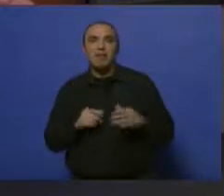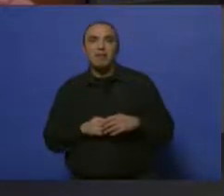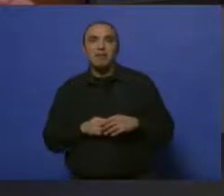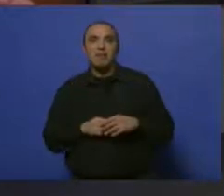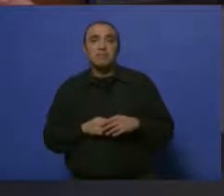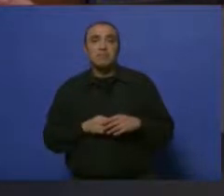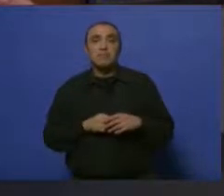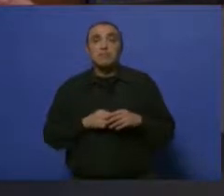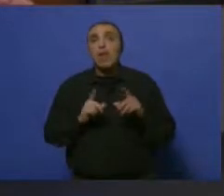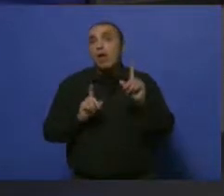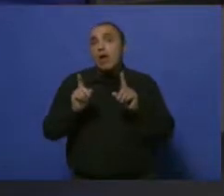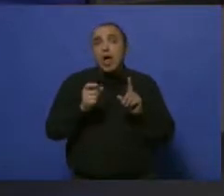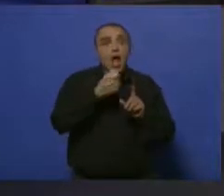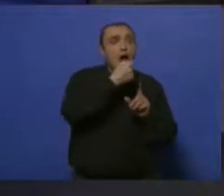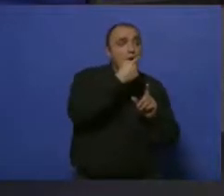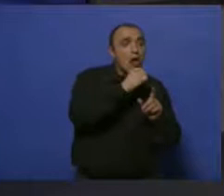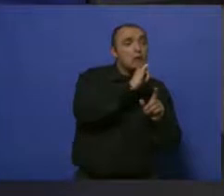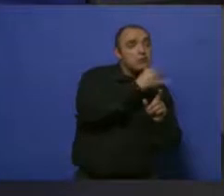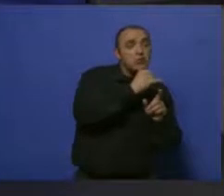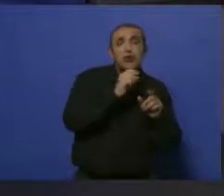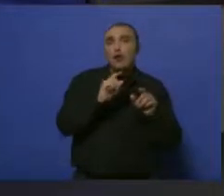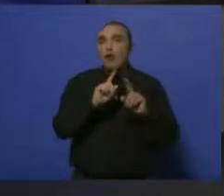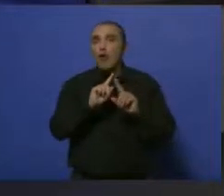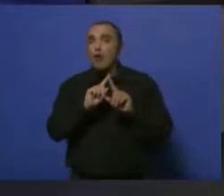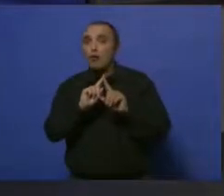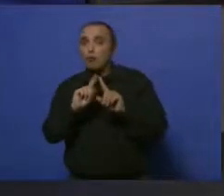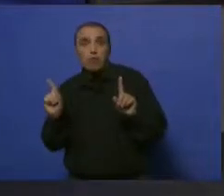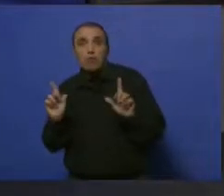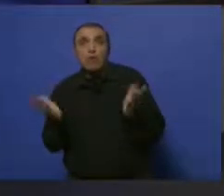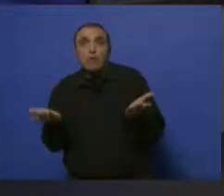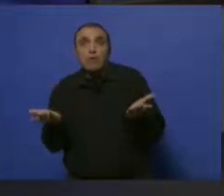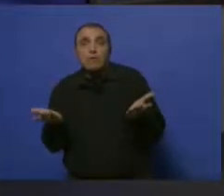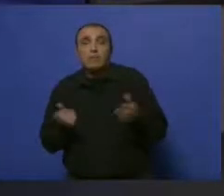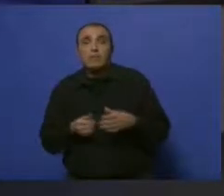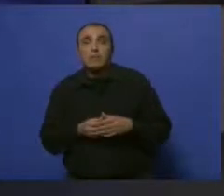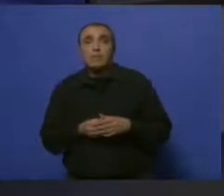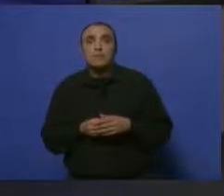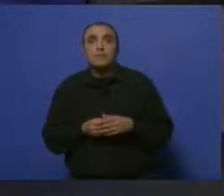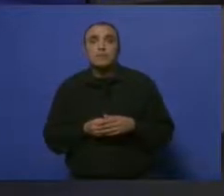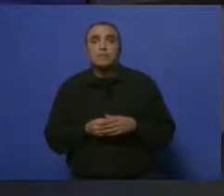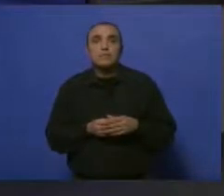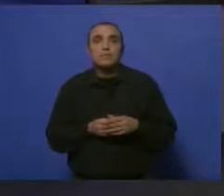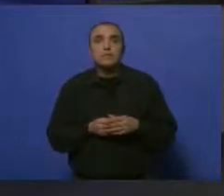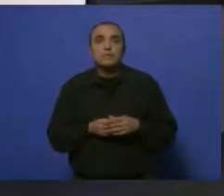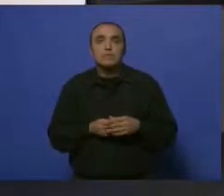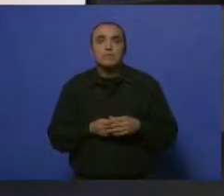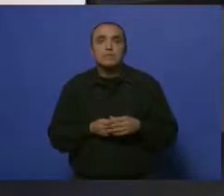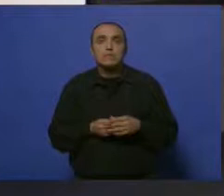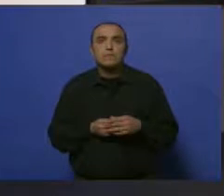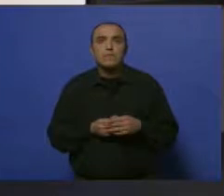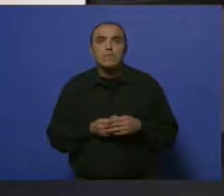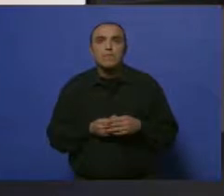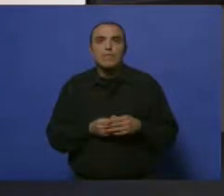y ese antibiótico puede no responderle, pero generalmente tienen muy buena respuesta al antibiótico. Bien,